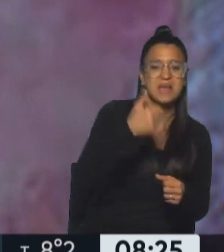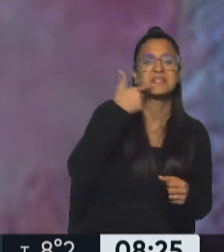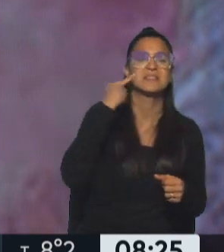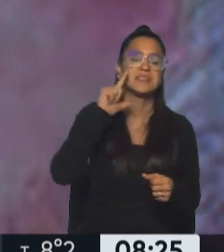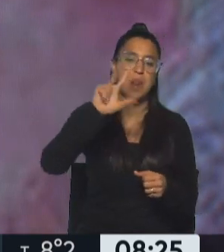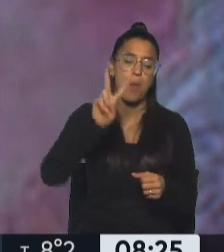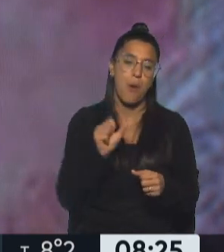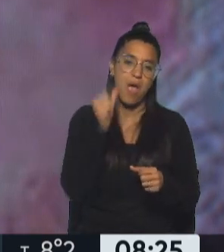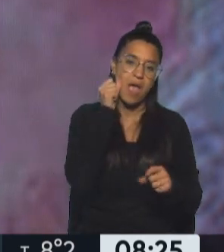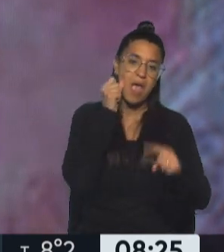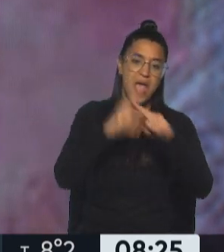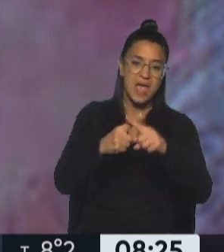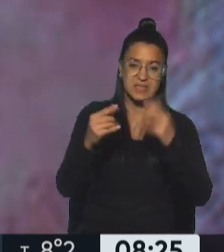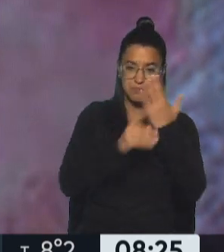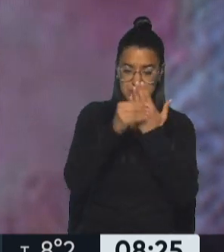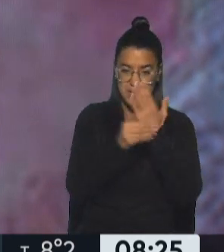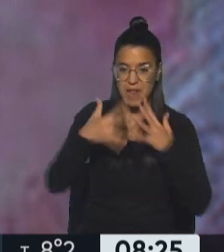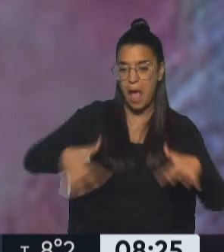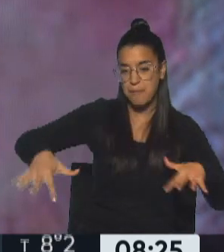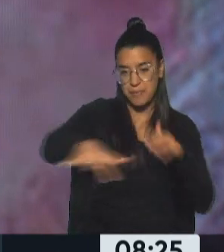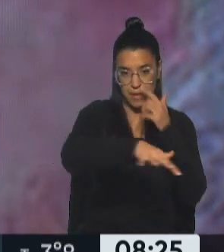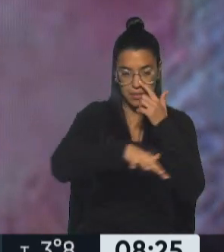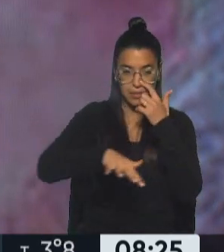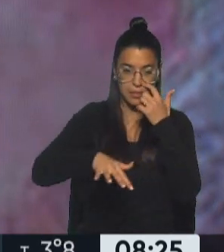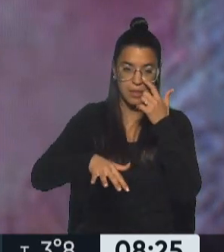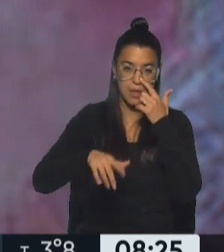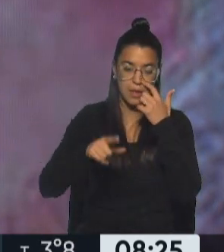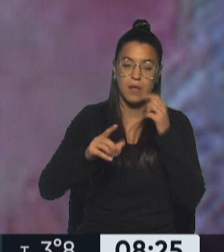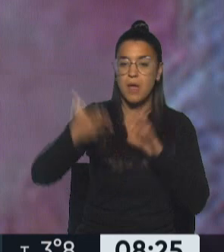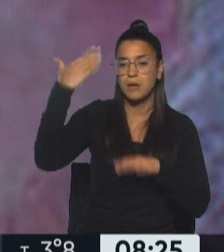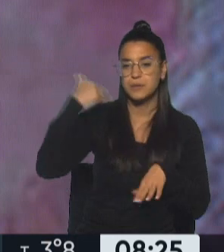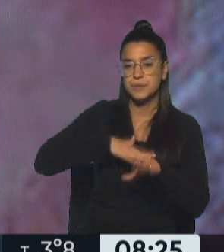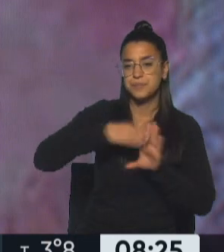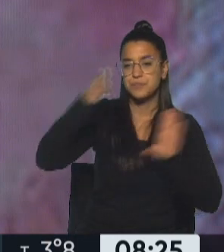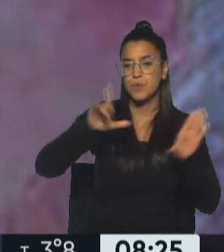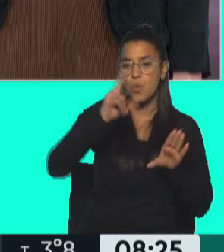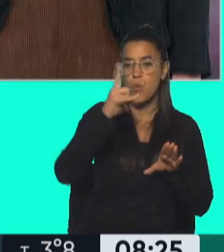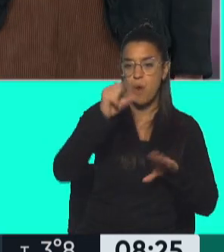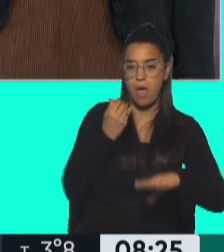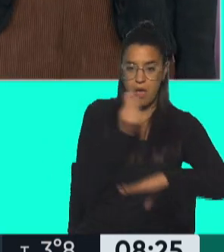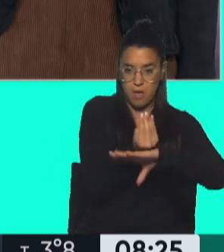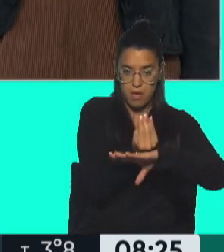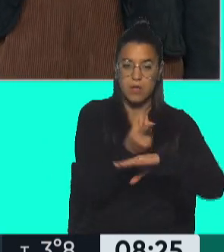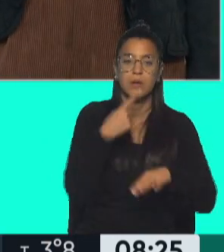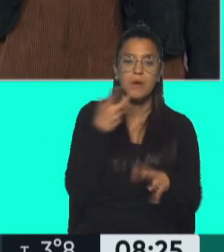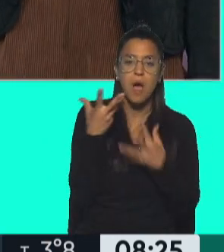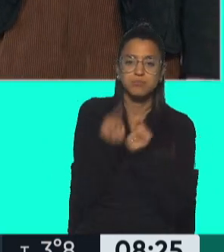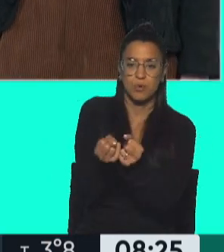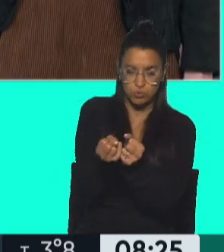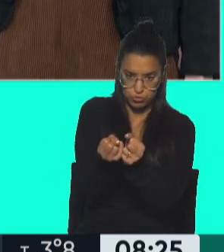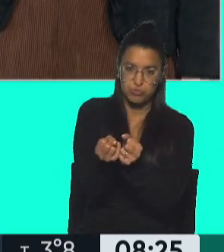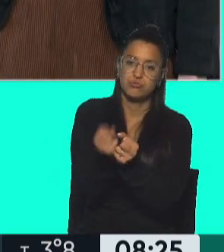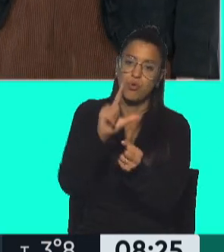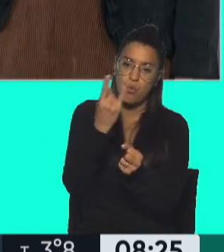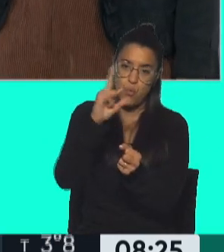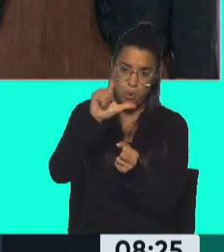una ex ministra de medio ambiente de los primeros años de Lula que se suma a respaldar a Lula.